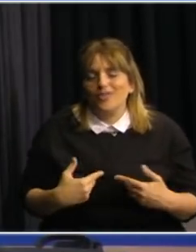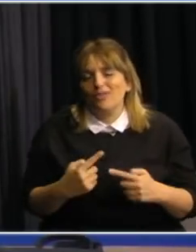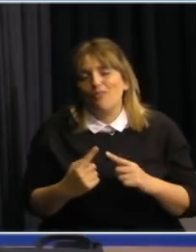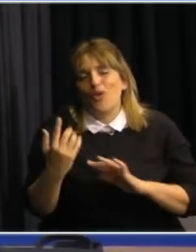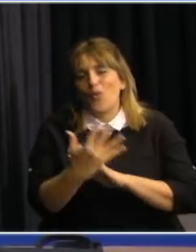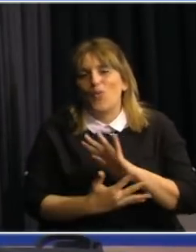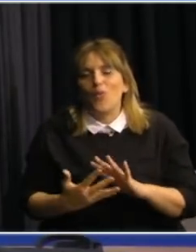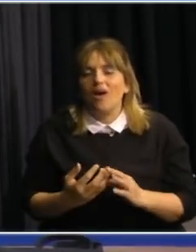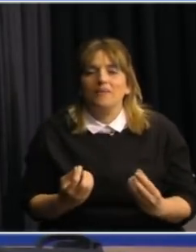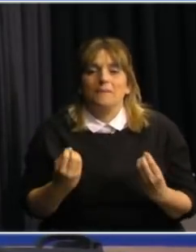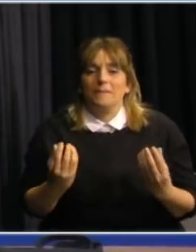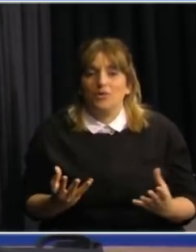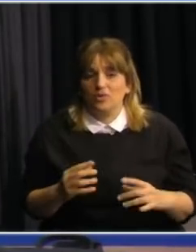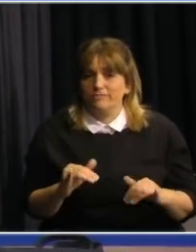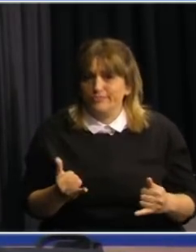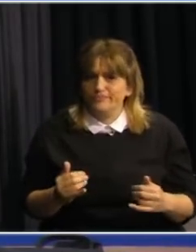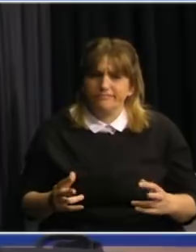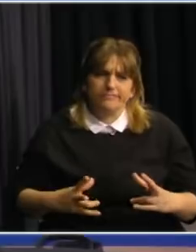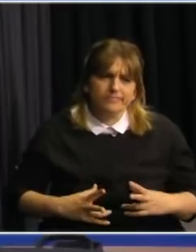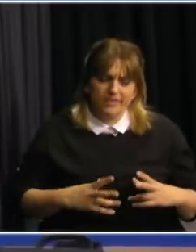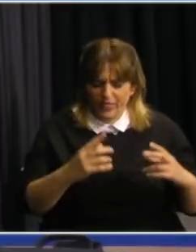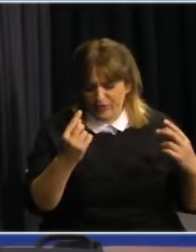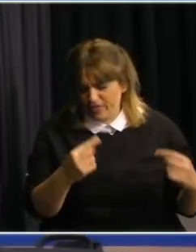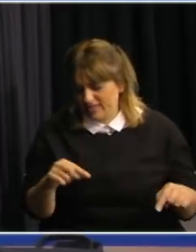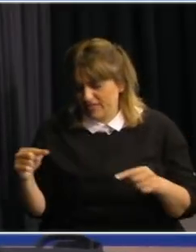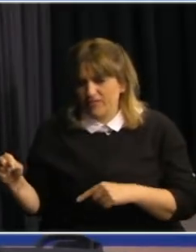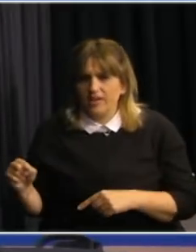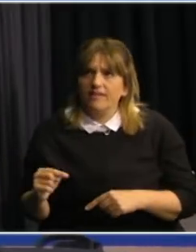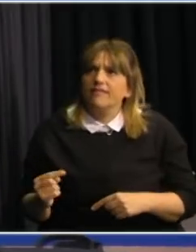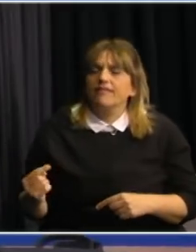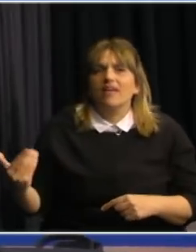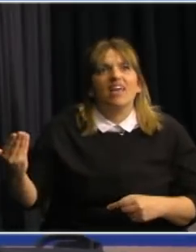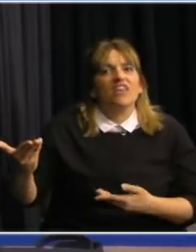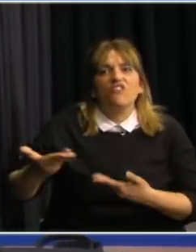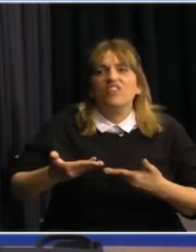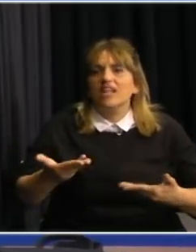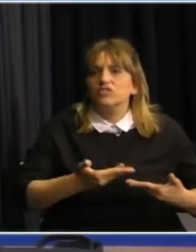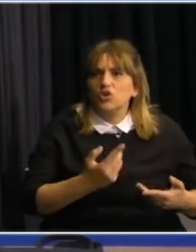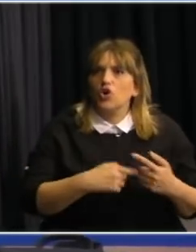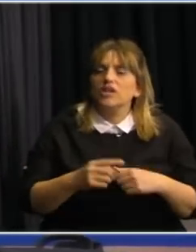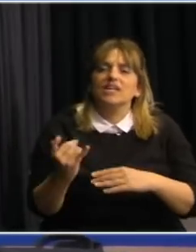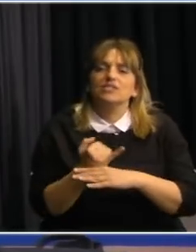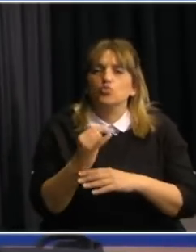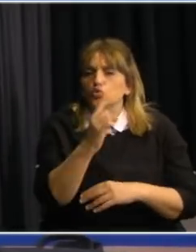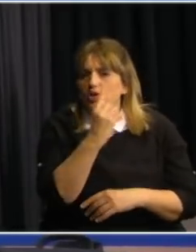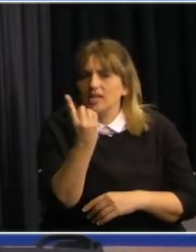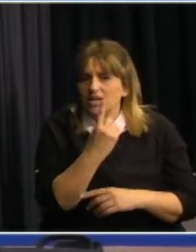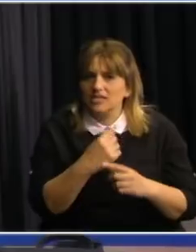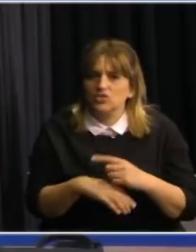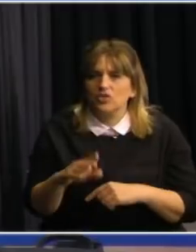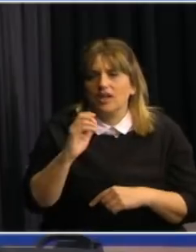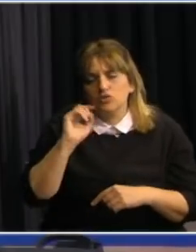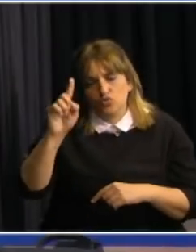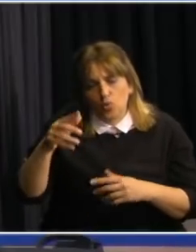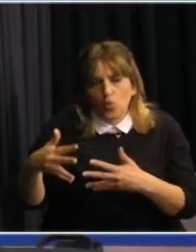y de hecho hemos recibido múltiples convocatorias de instituciones internacionales como el Massachusetts